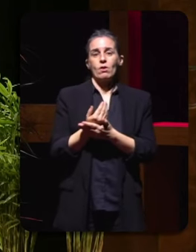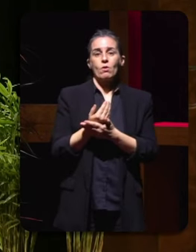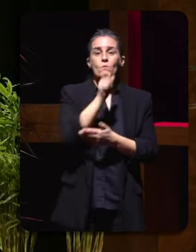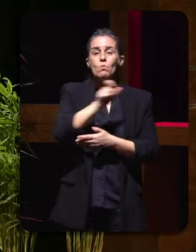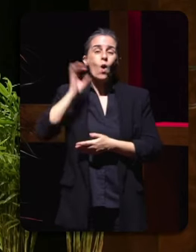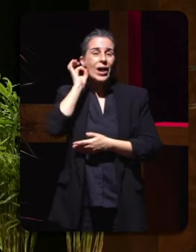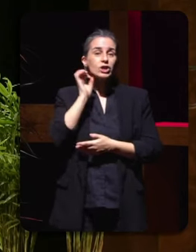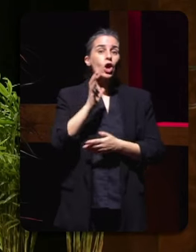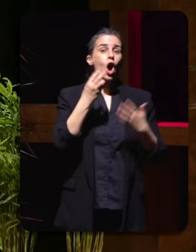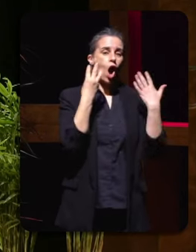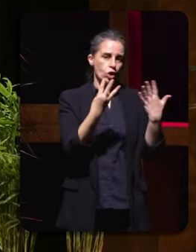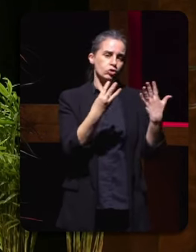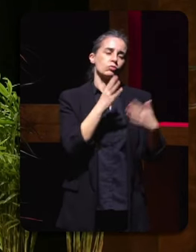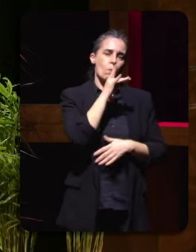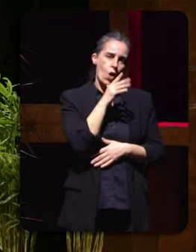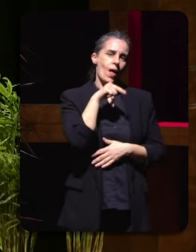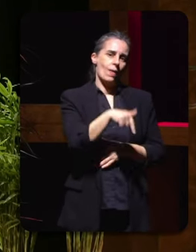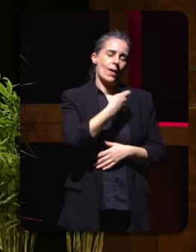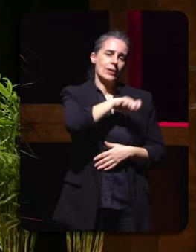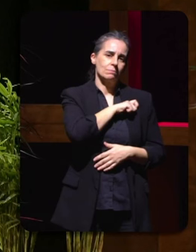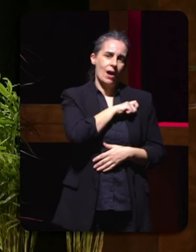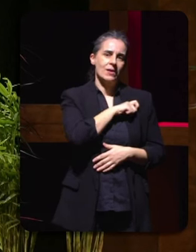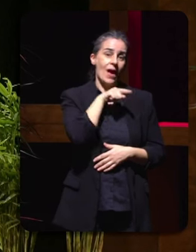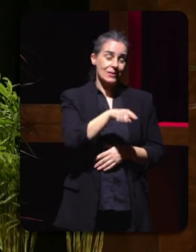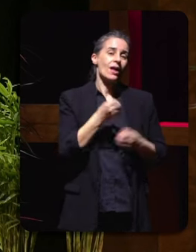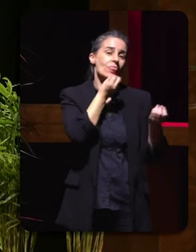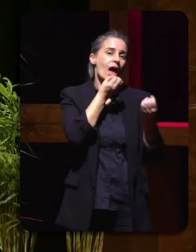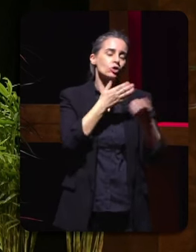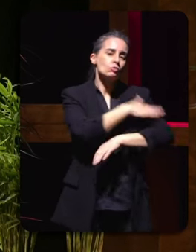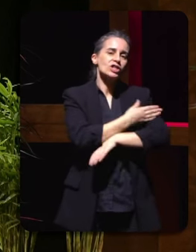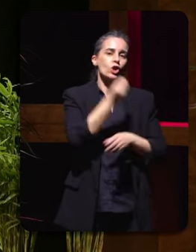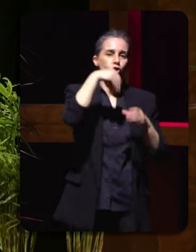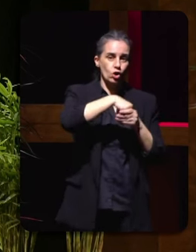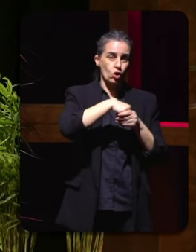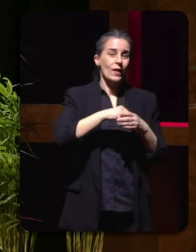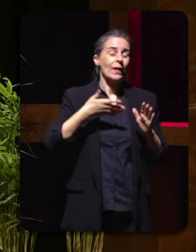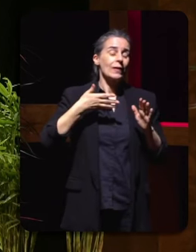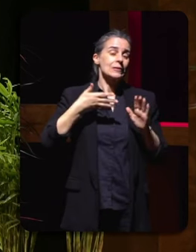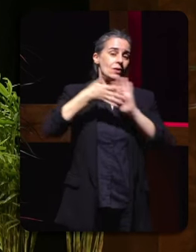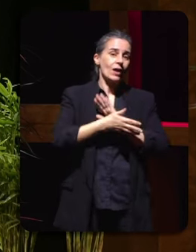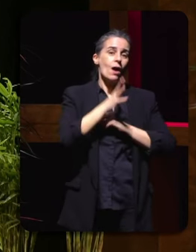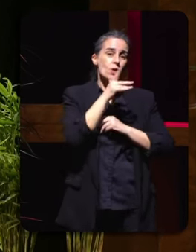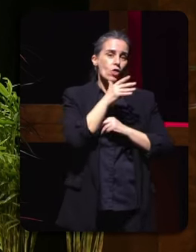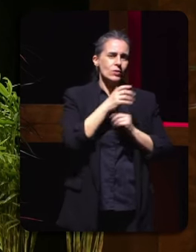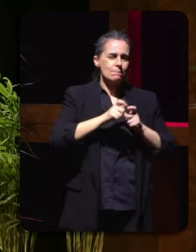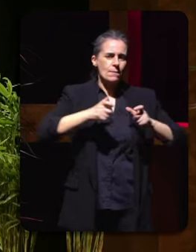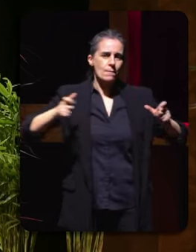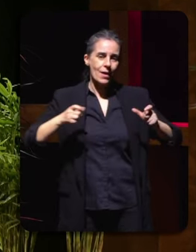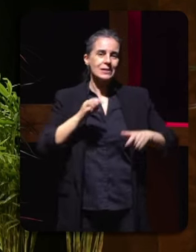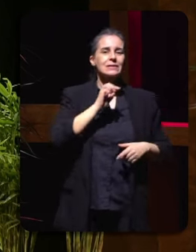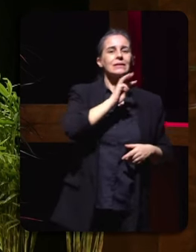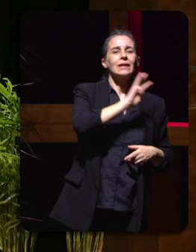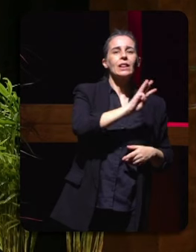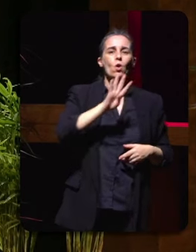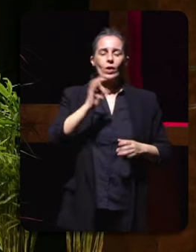son datos do Ministerio do Interior, incrementou-se o número de violacións un 34%. Ese día para min é un día